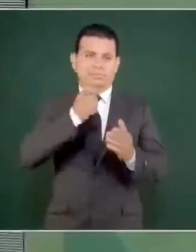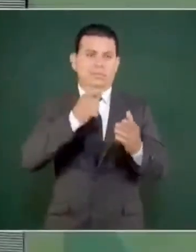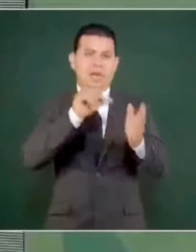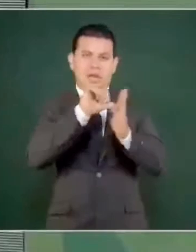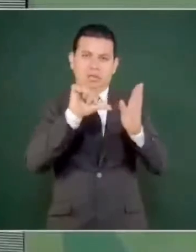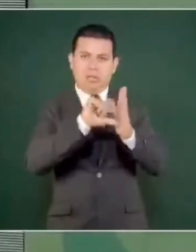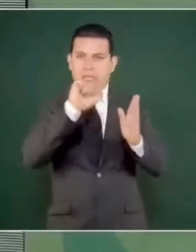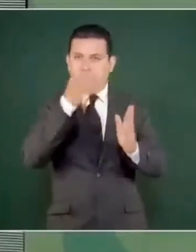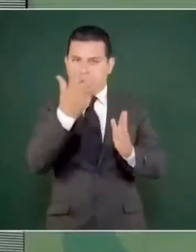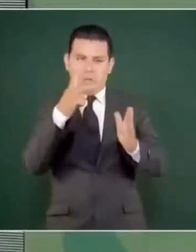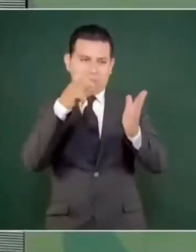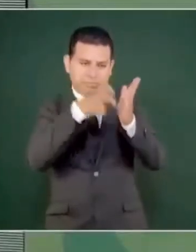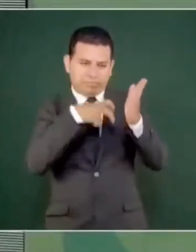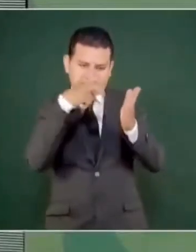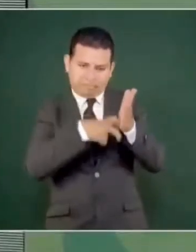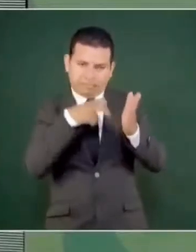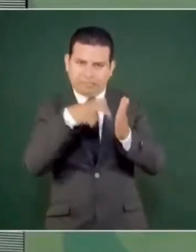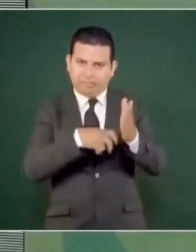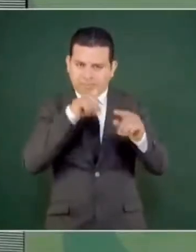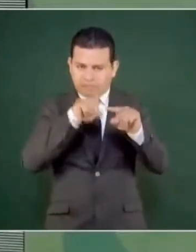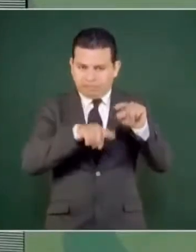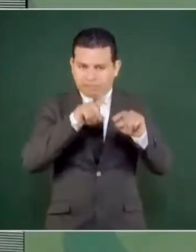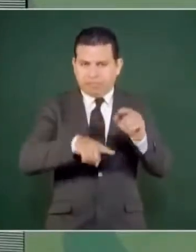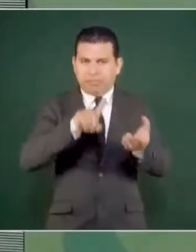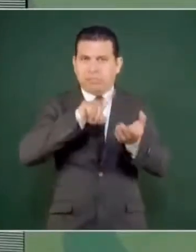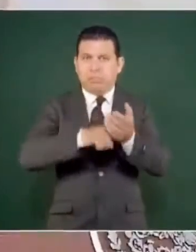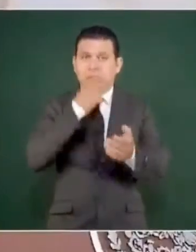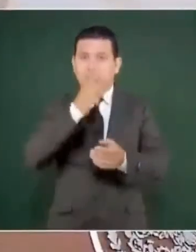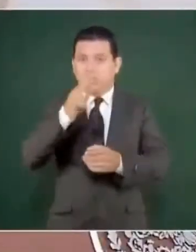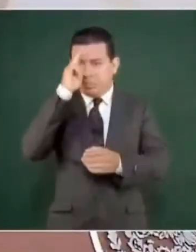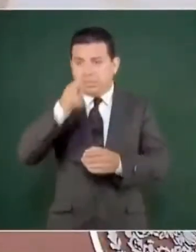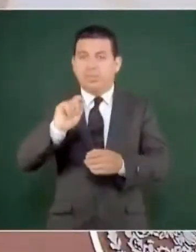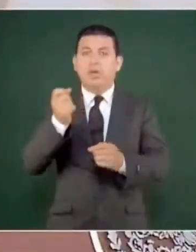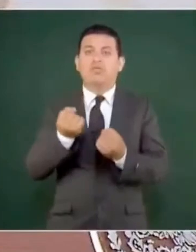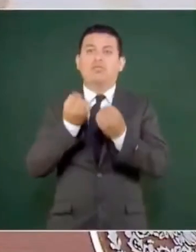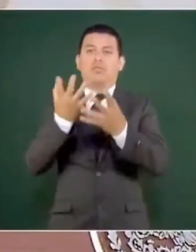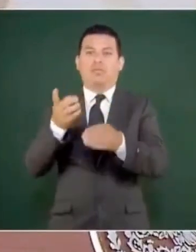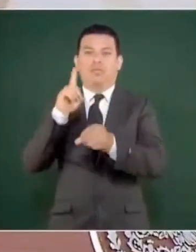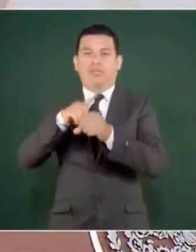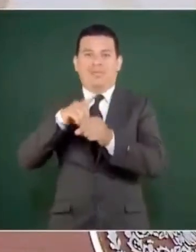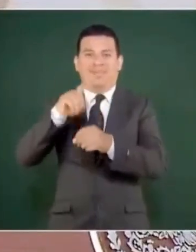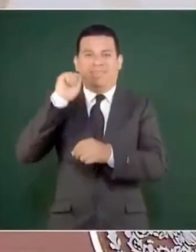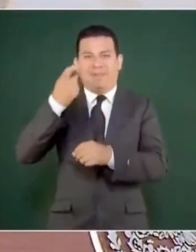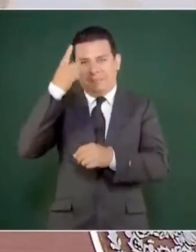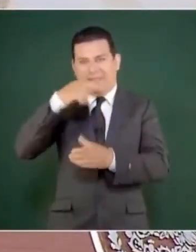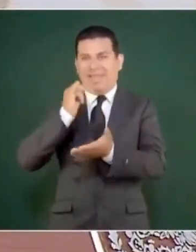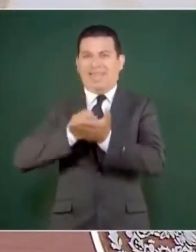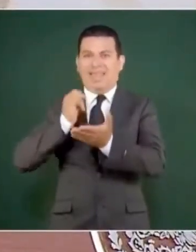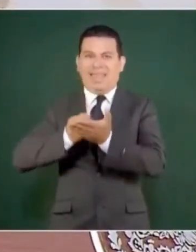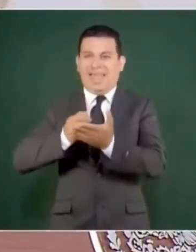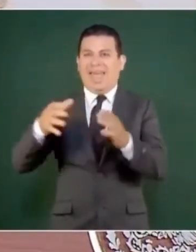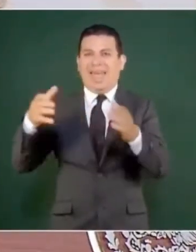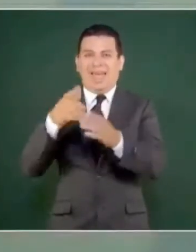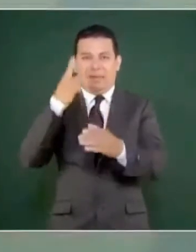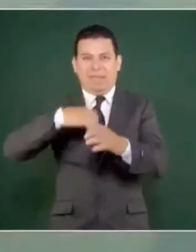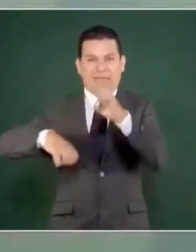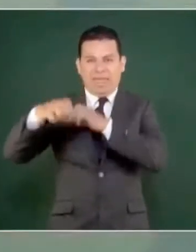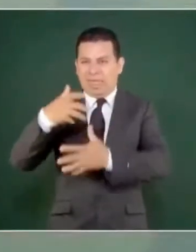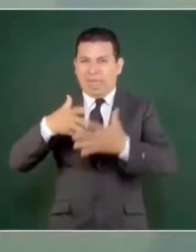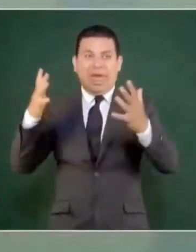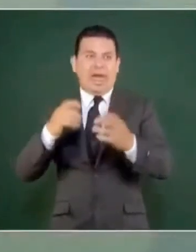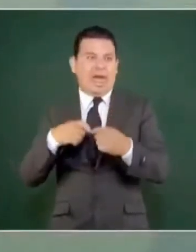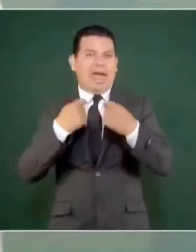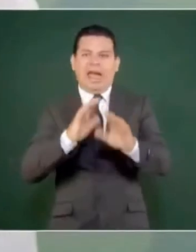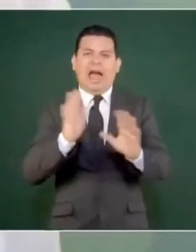y están prohibidas las condonaciones de impuestos, esa era una facultad que tenía el presidente.